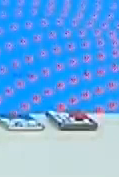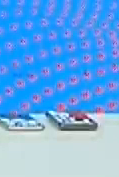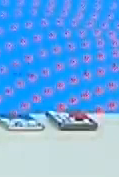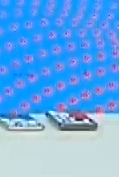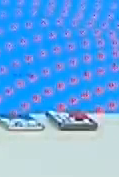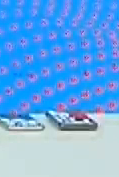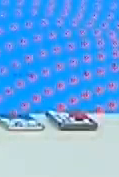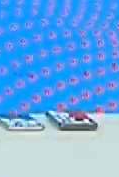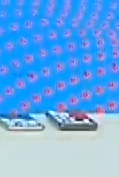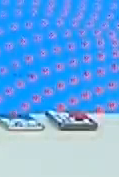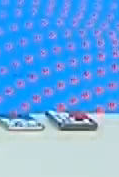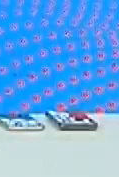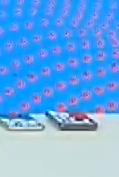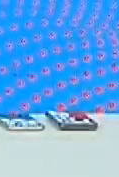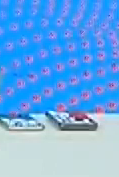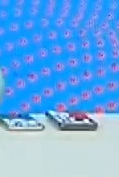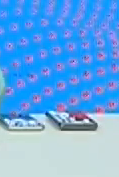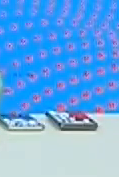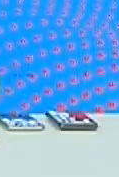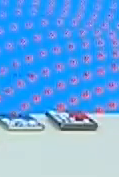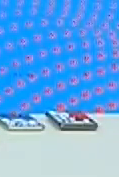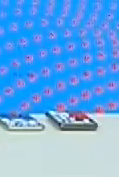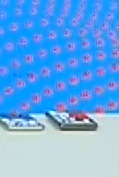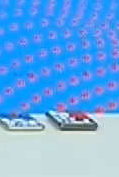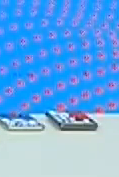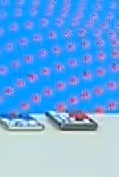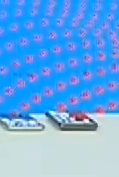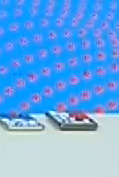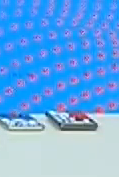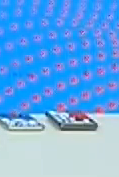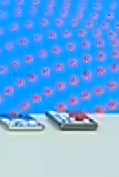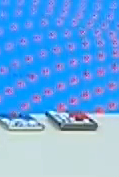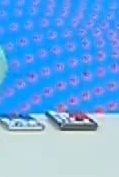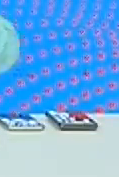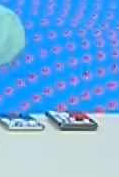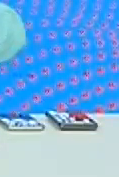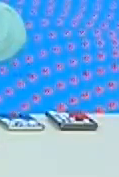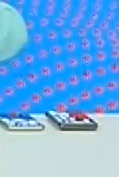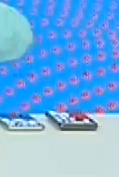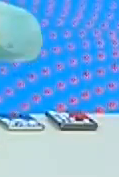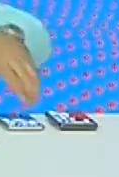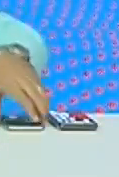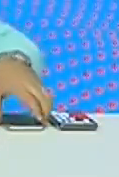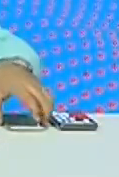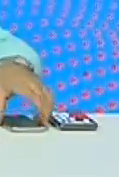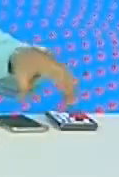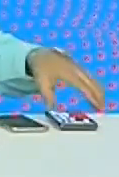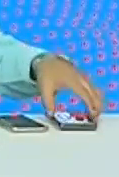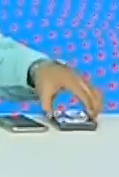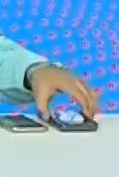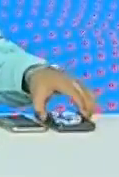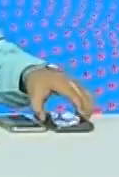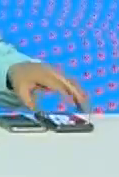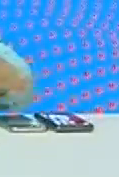Bueno, feliz tarde a todas y a todos. Estaba viendo la hora,